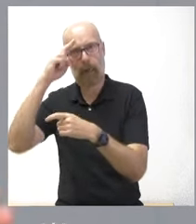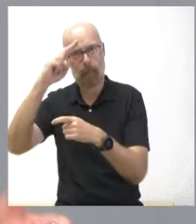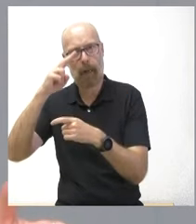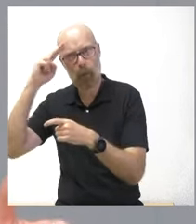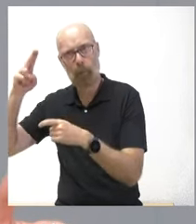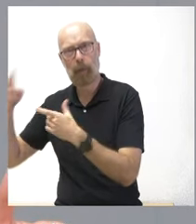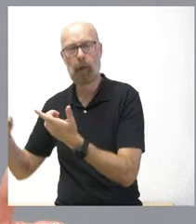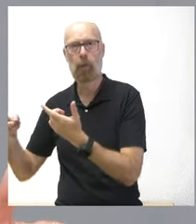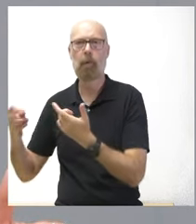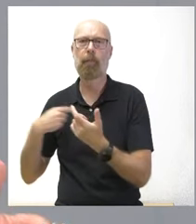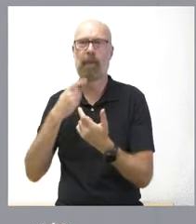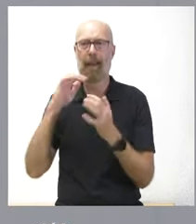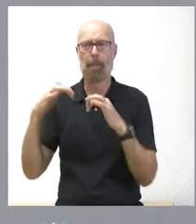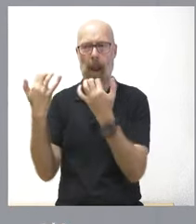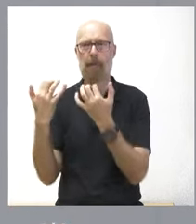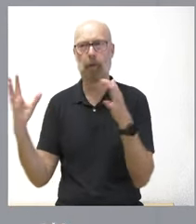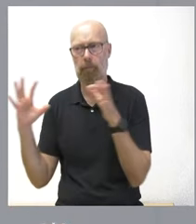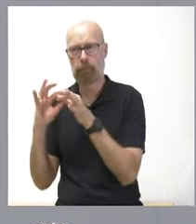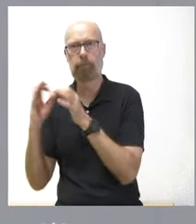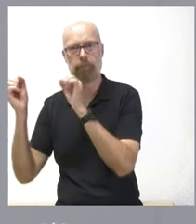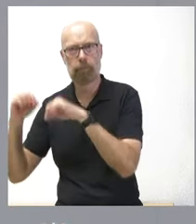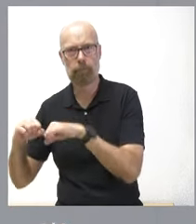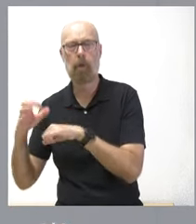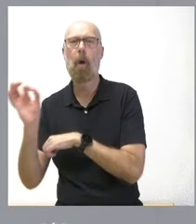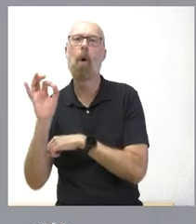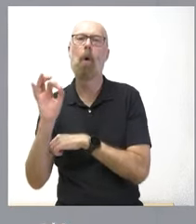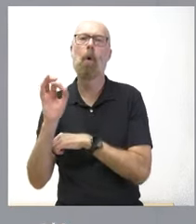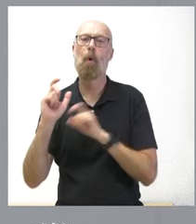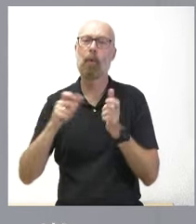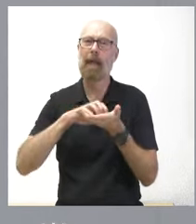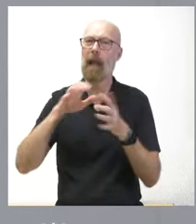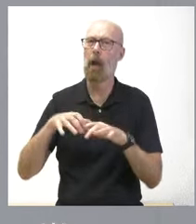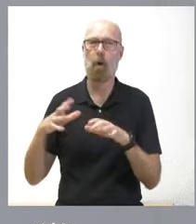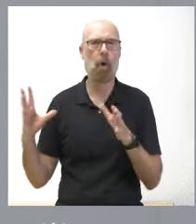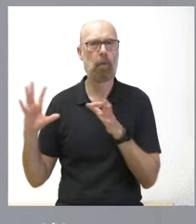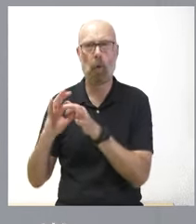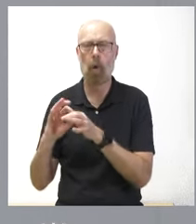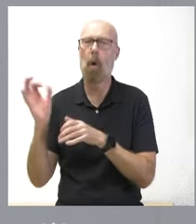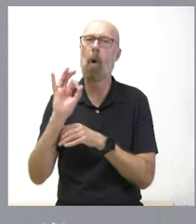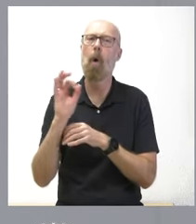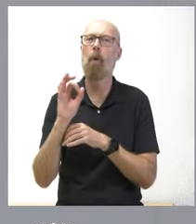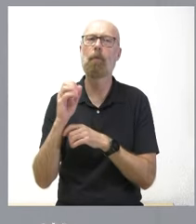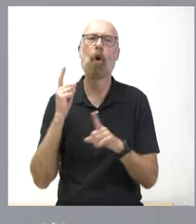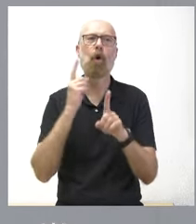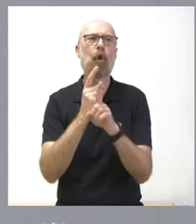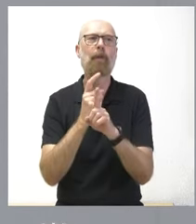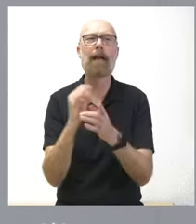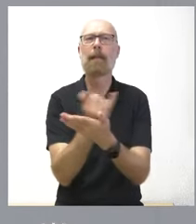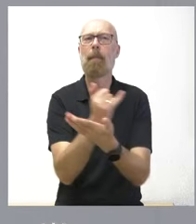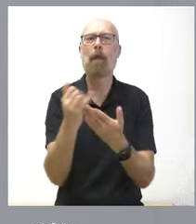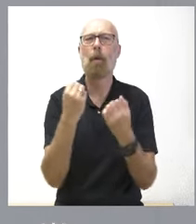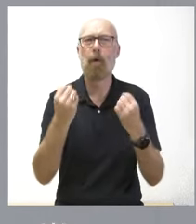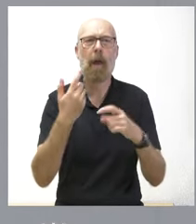quiere gobernar sin Parlamento o que la Junta de Castilla y León se opone a la separación de poderes y a las decisiones